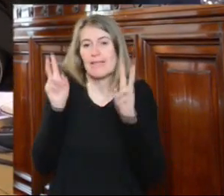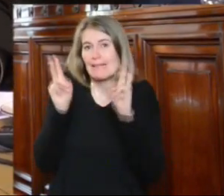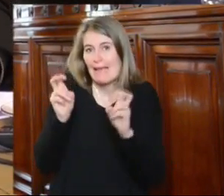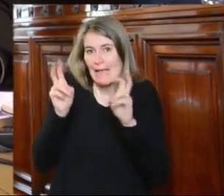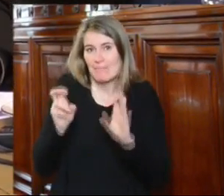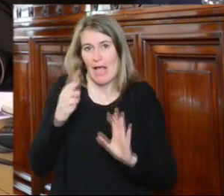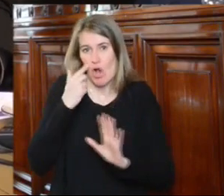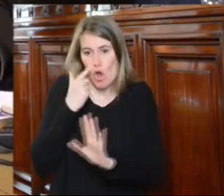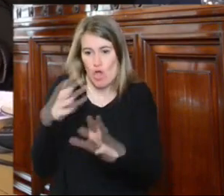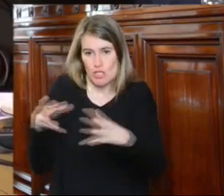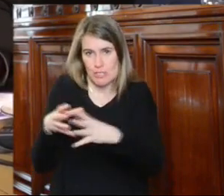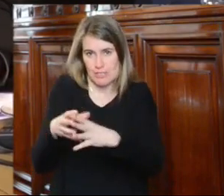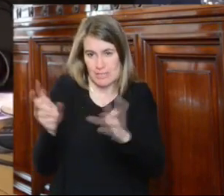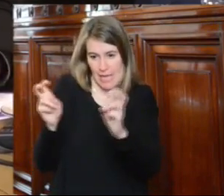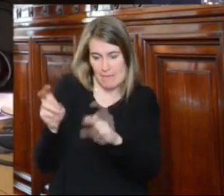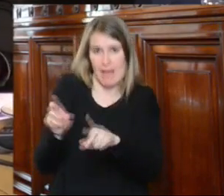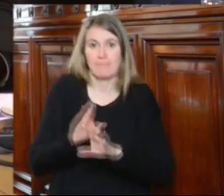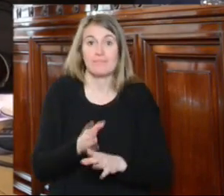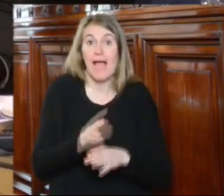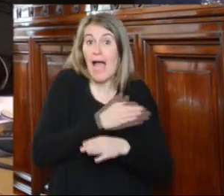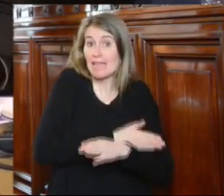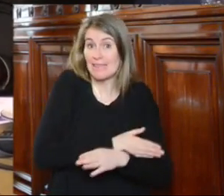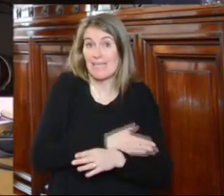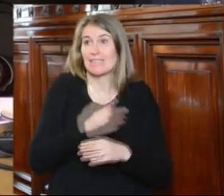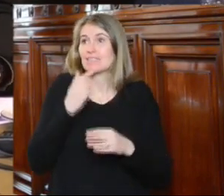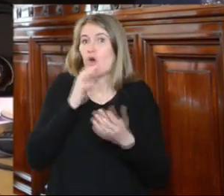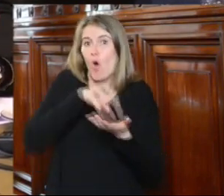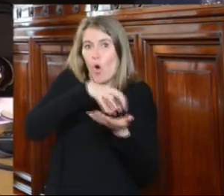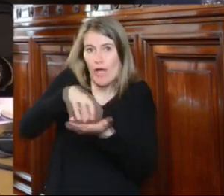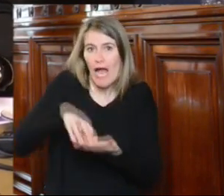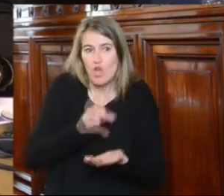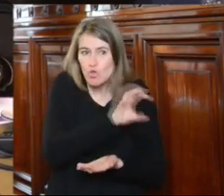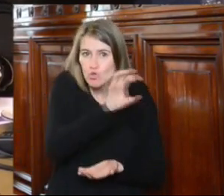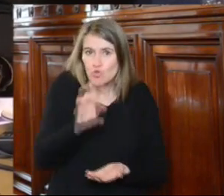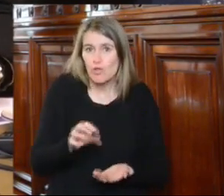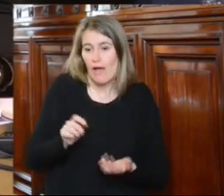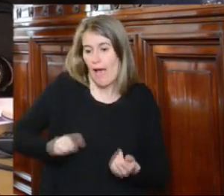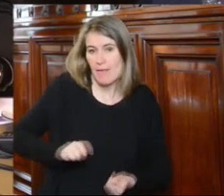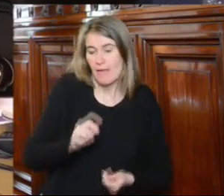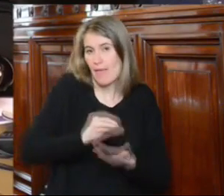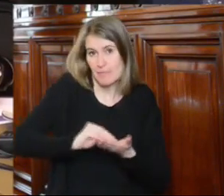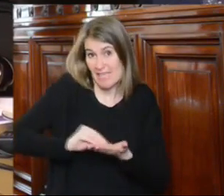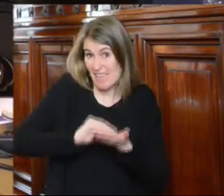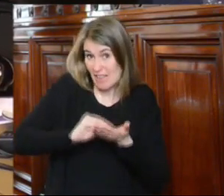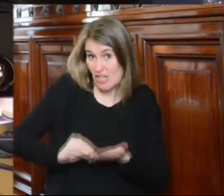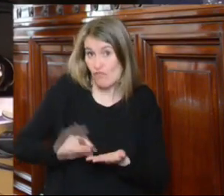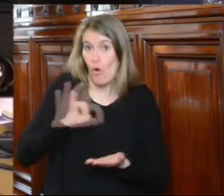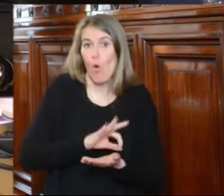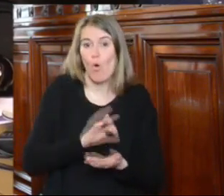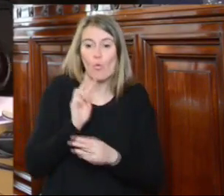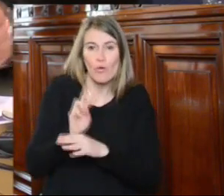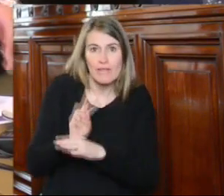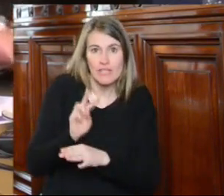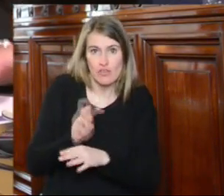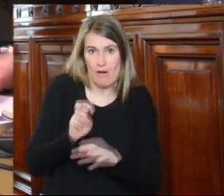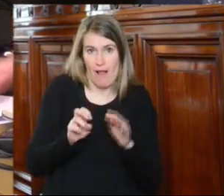que emita su pronunciamiento intervienen los órganos administrativos o jurisdiccionales que sean competentes tal vez para tutelar ese